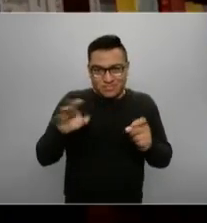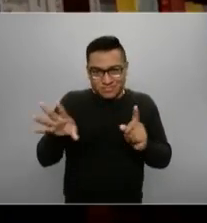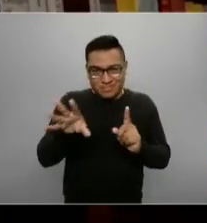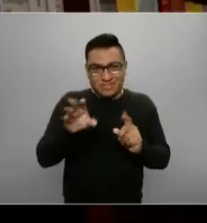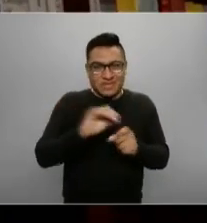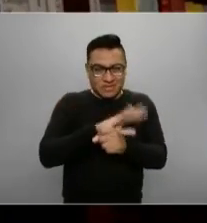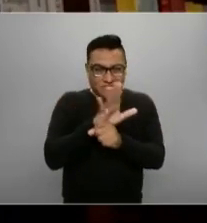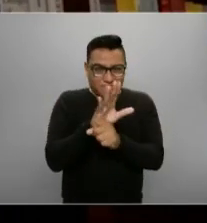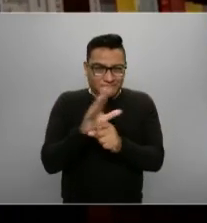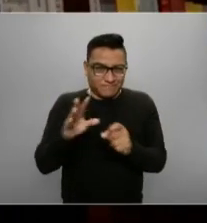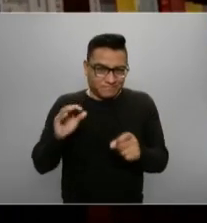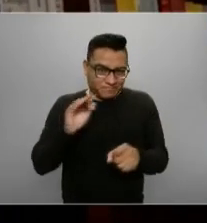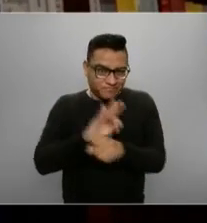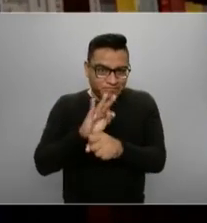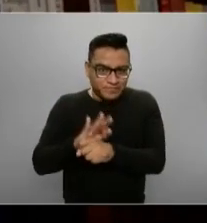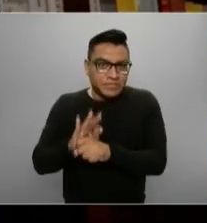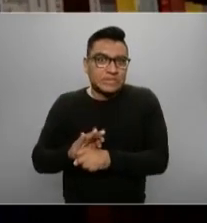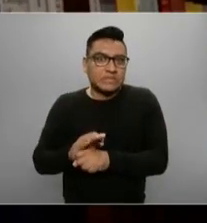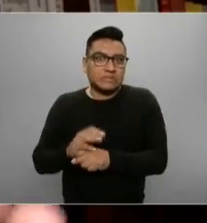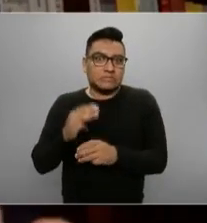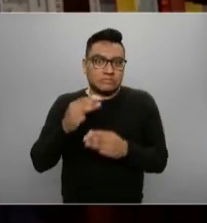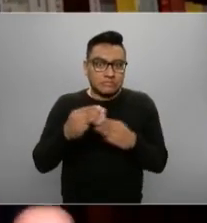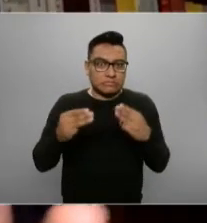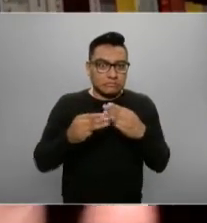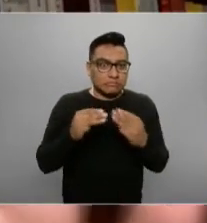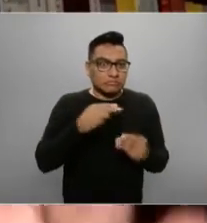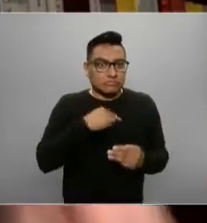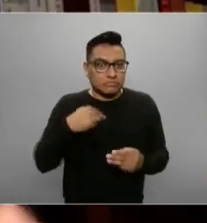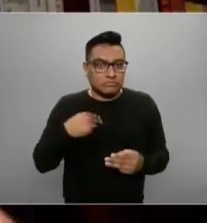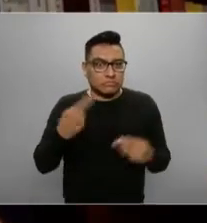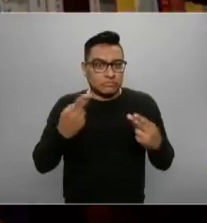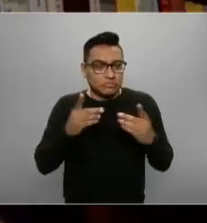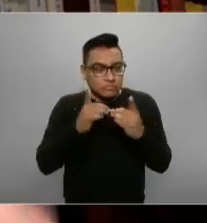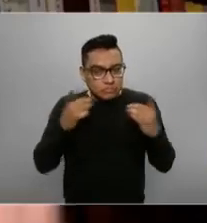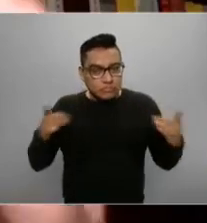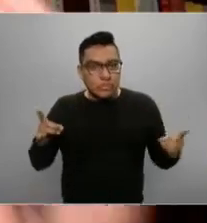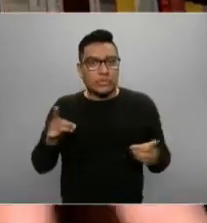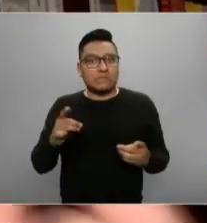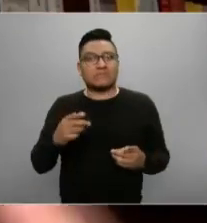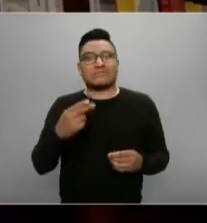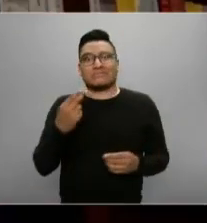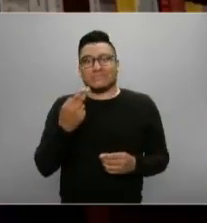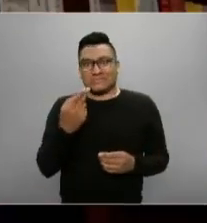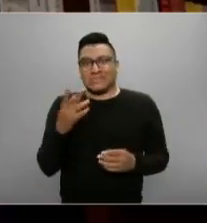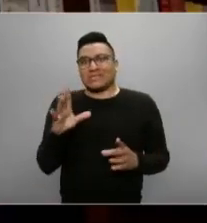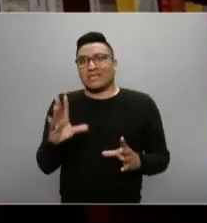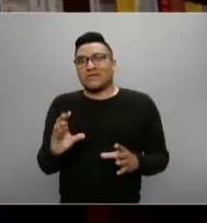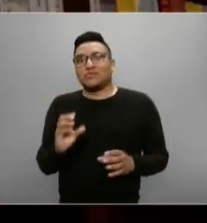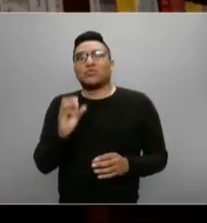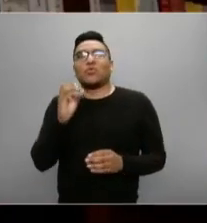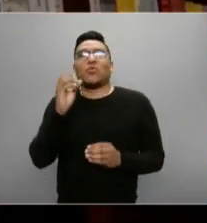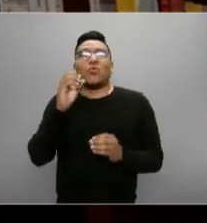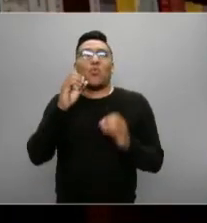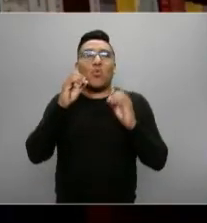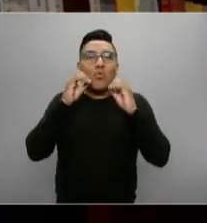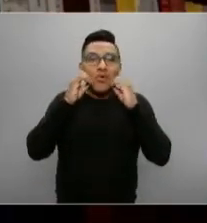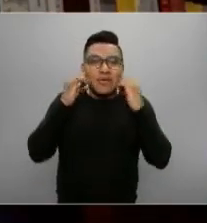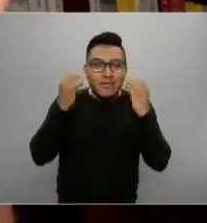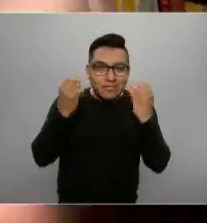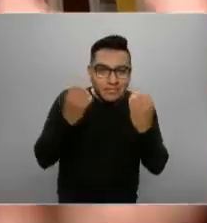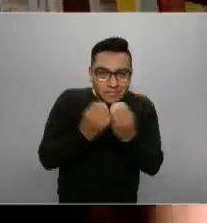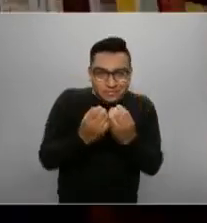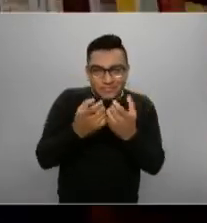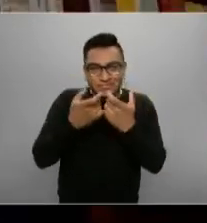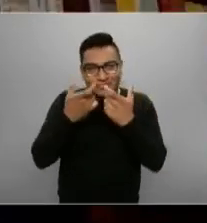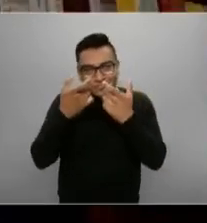con la pandemia, me refiero, ¿no? Pues necesita haber una interacción con los organismos financieros internacionales.